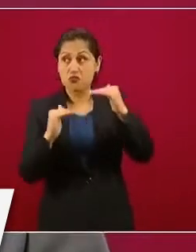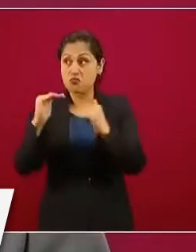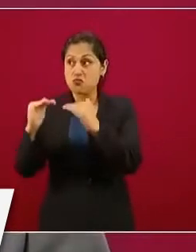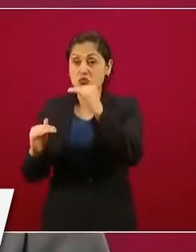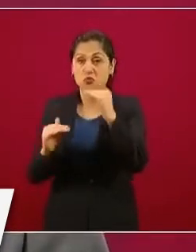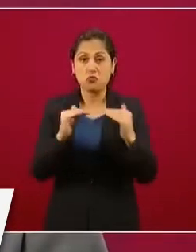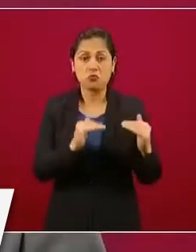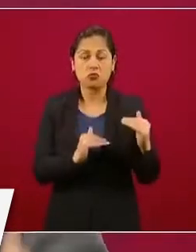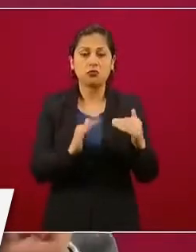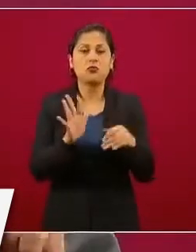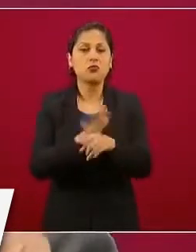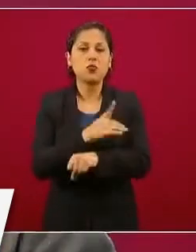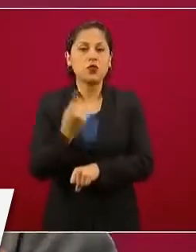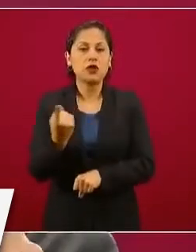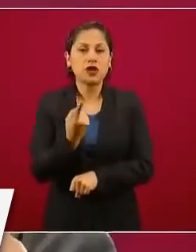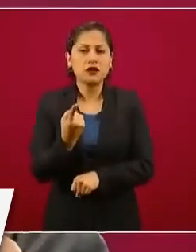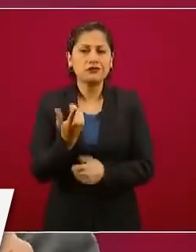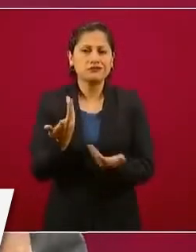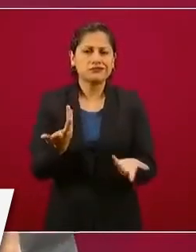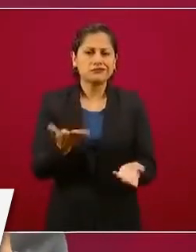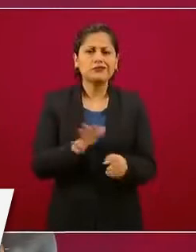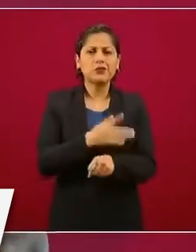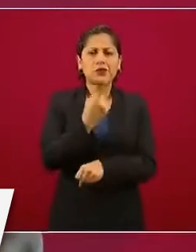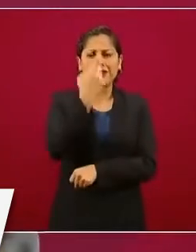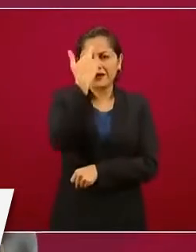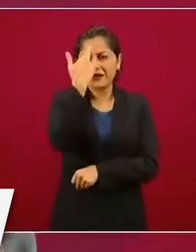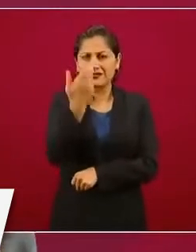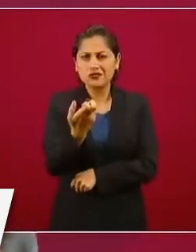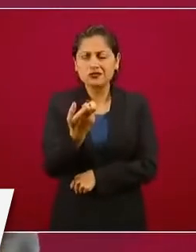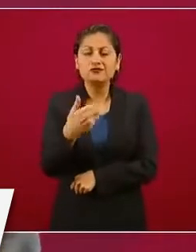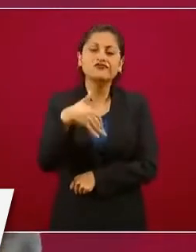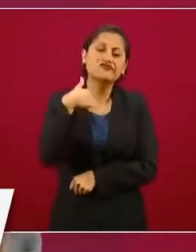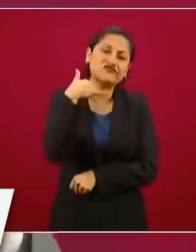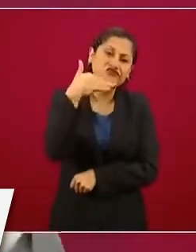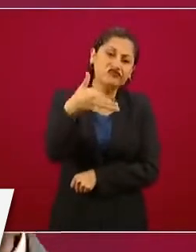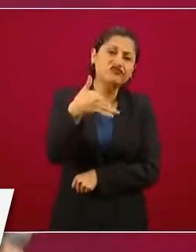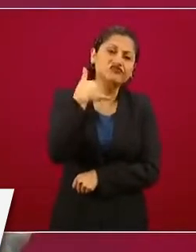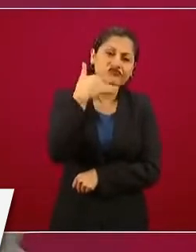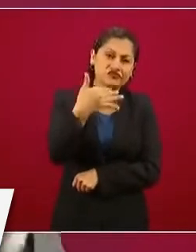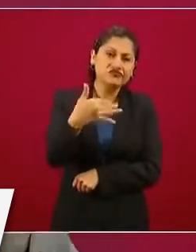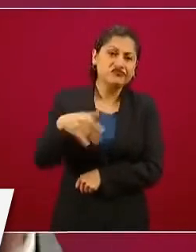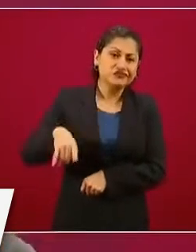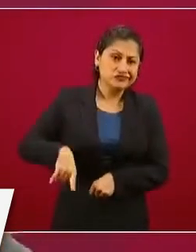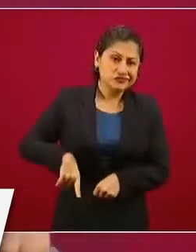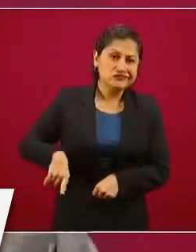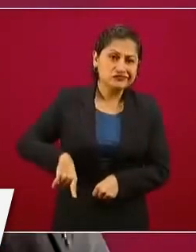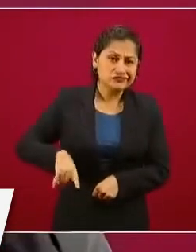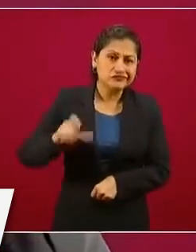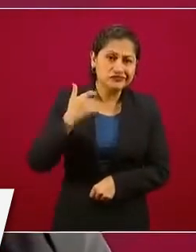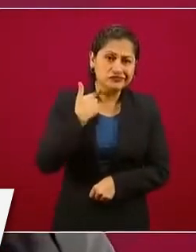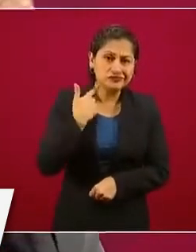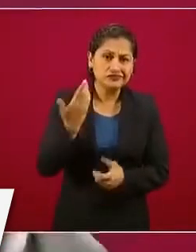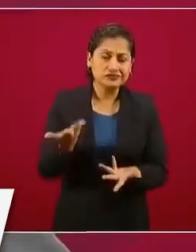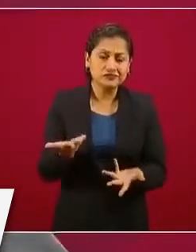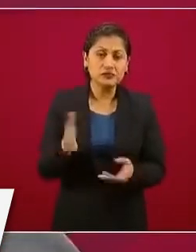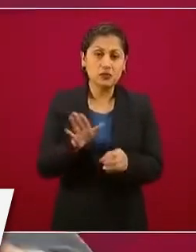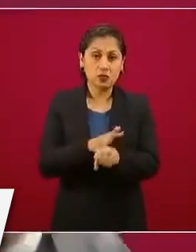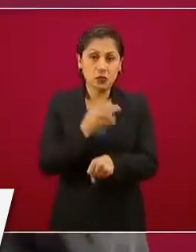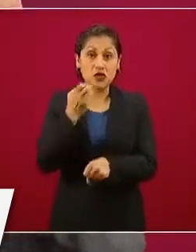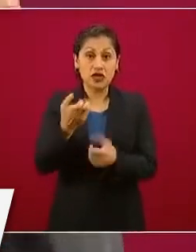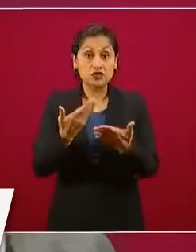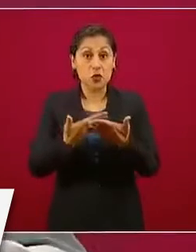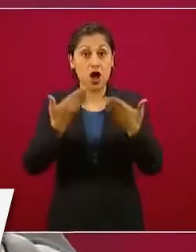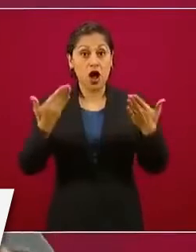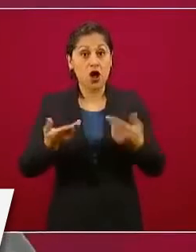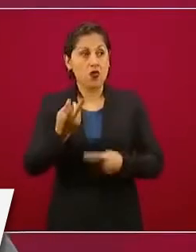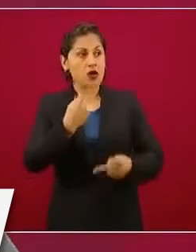Por la corrupción hay desigualdad, hay pobreza, hay inseguridad,